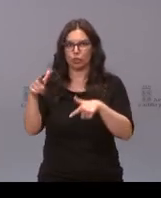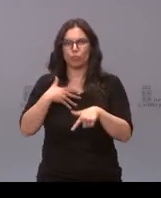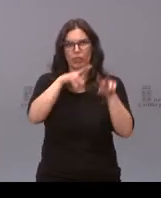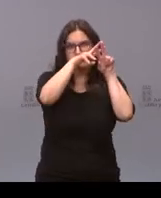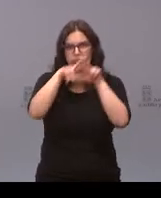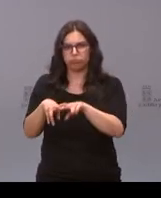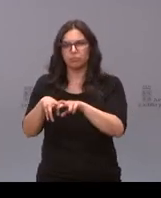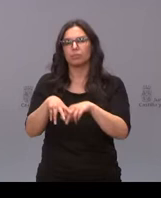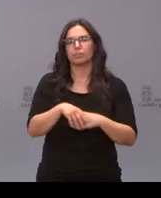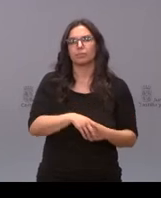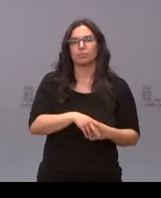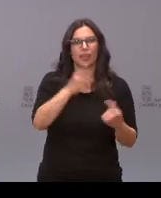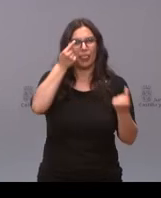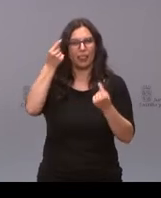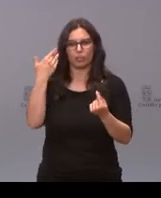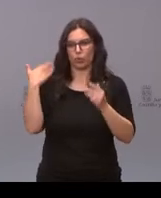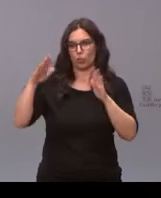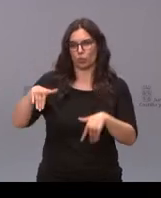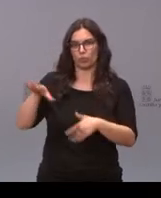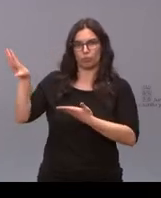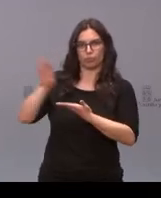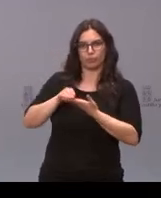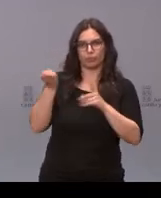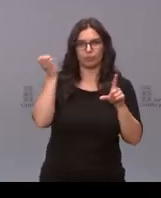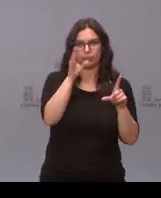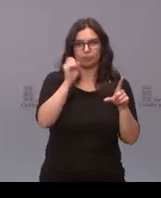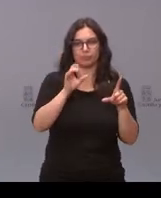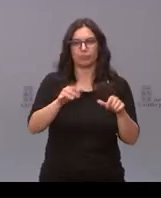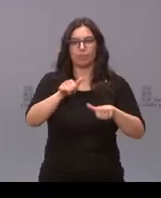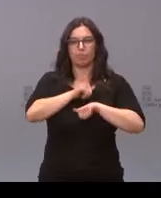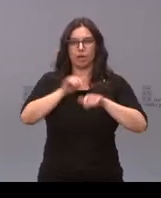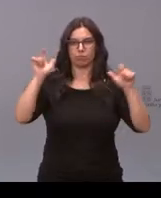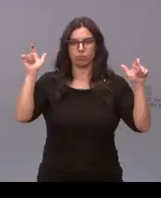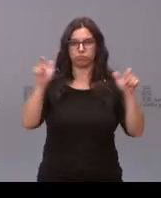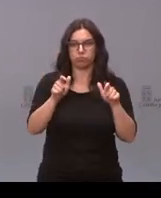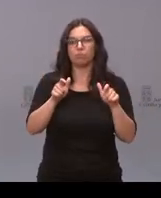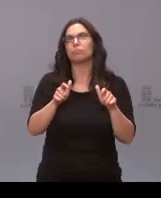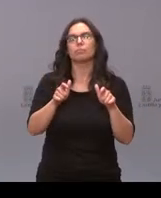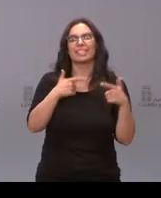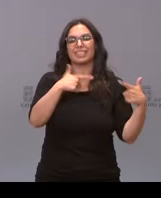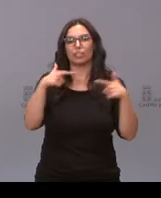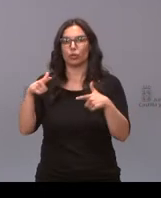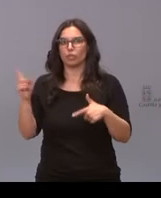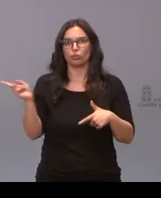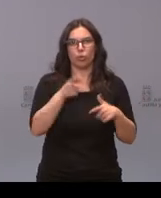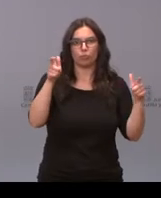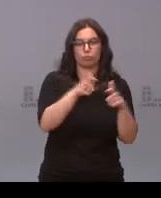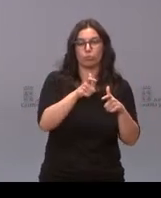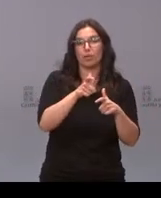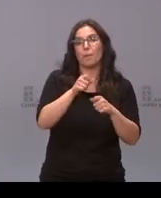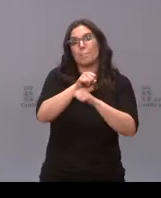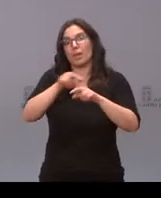Aquí ven los últimos datos que tenemos, la bajada del paro en todos los sectores, salvo en el sector